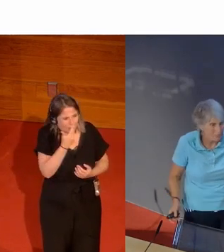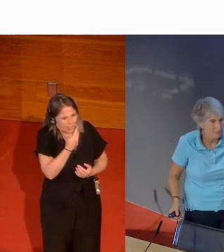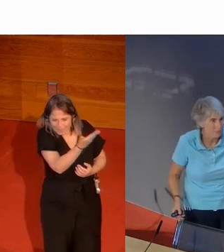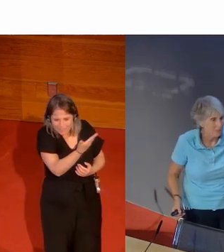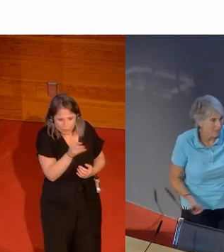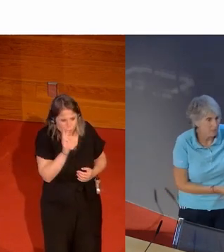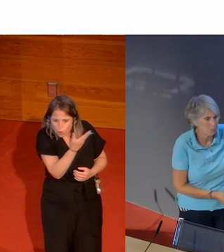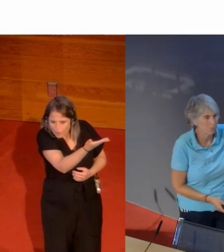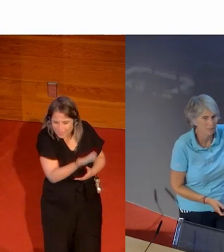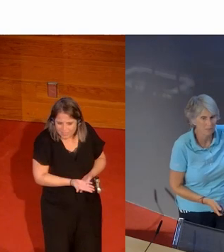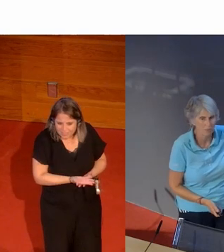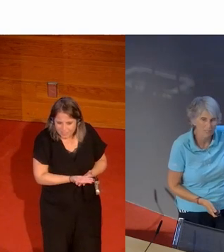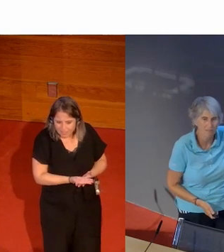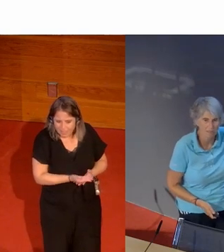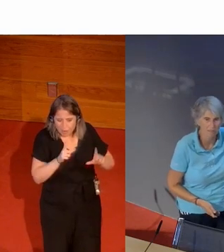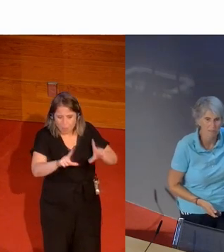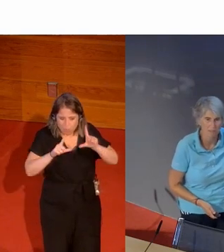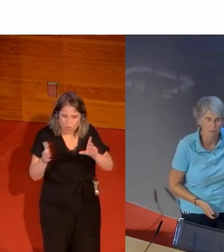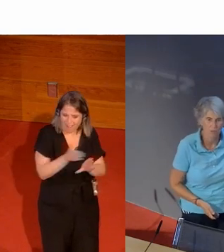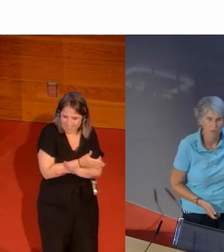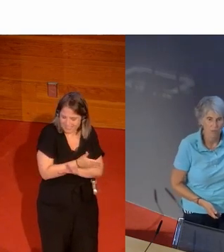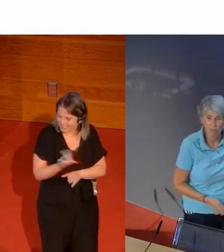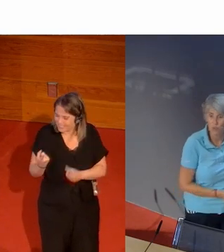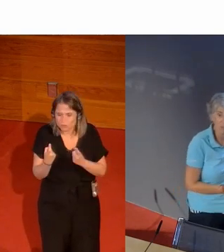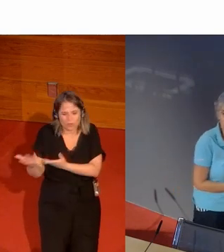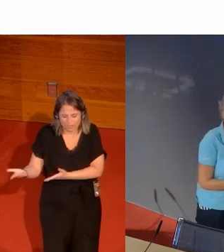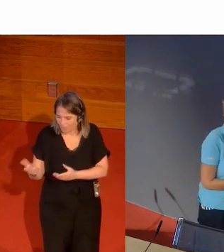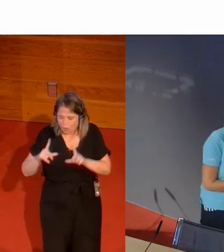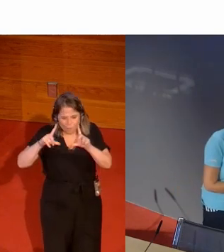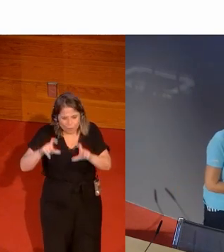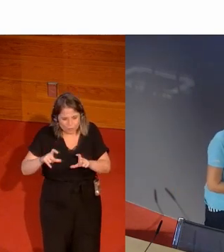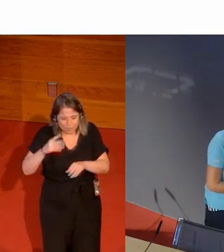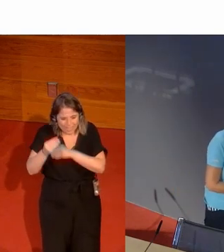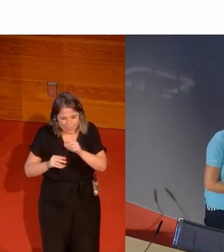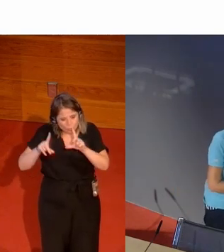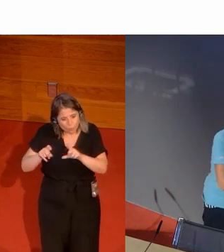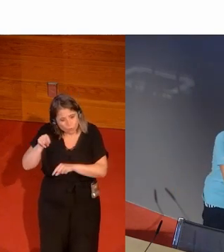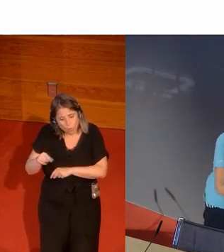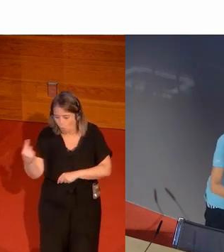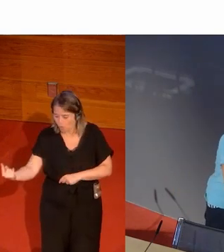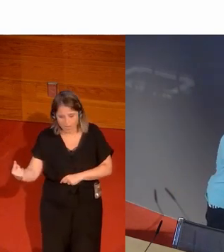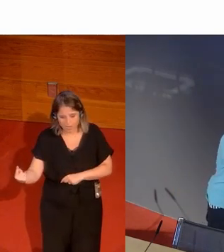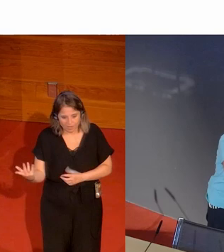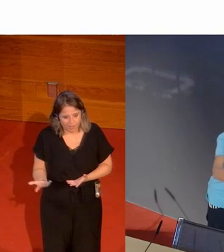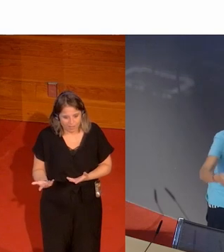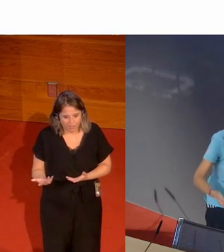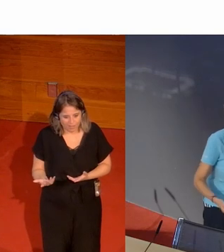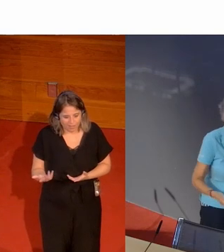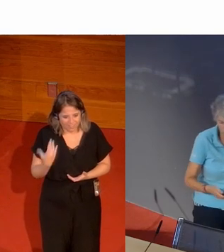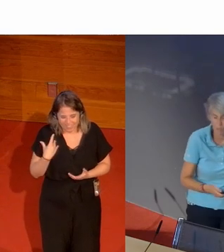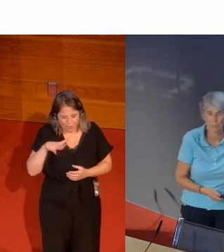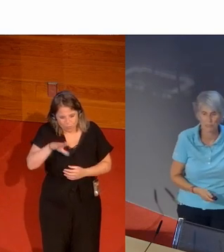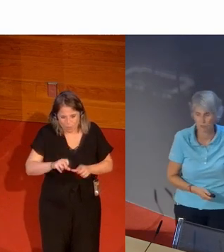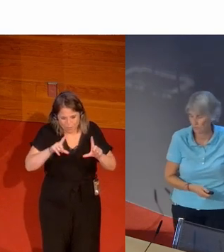que vosotros no lo veis antes de publicar esto ¿qué necesidad tenéis de esto? el fotógrafo no ha hecho más que esta foto coño que la compre que compre a Reuters